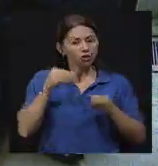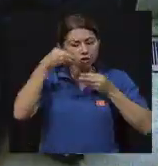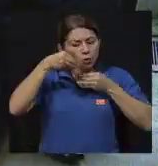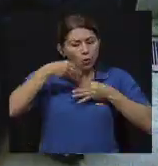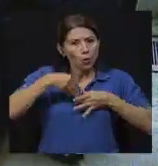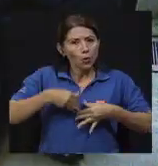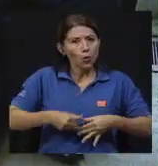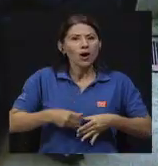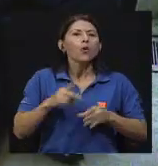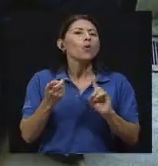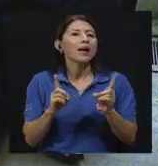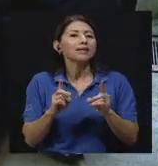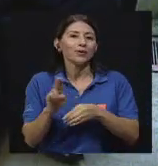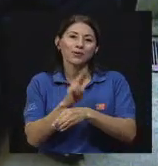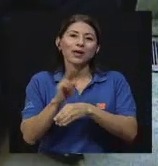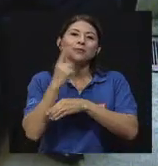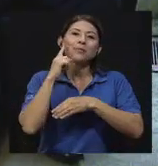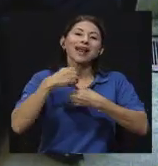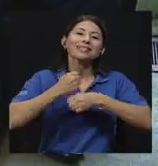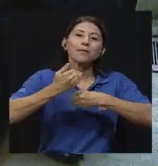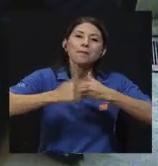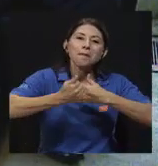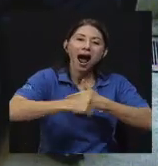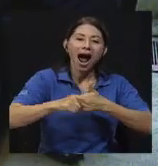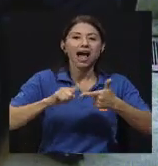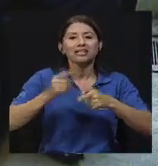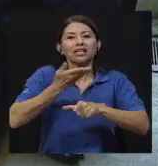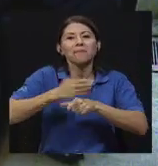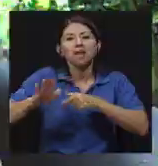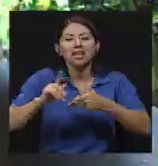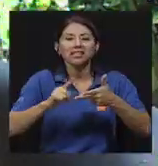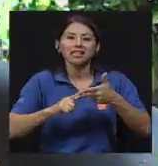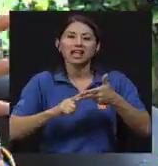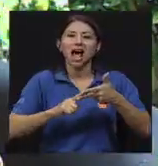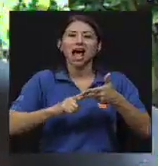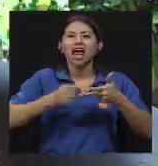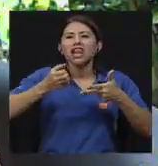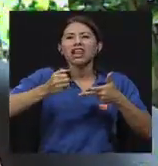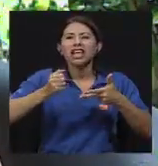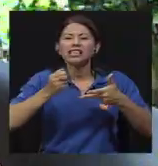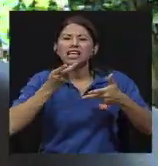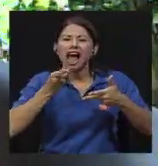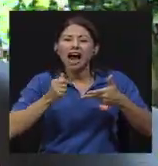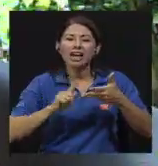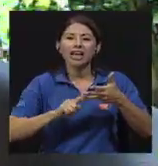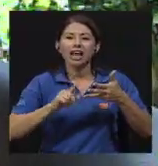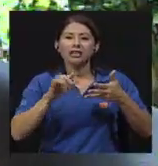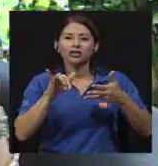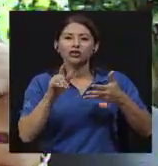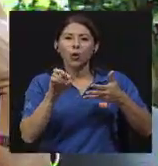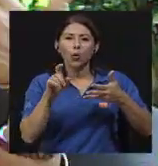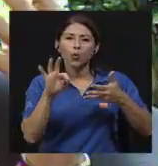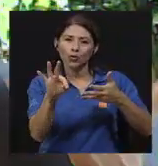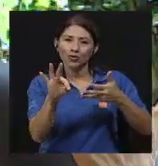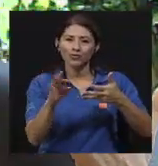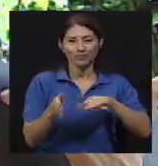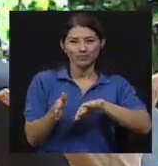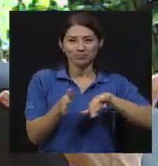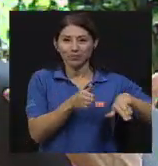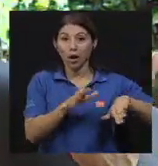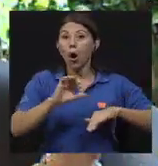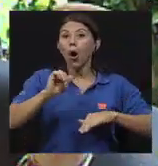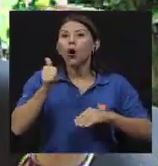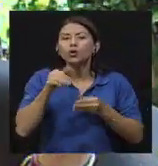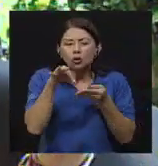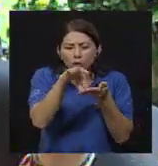usamos para hacer pan, para hacer cerveza, para hacer yogur, para hacer leche agria. Y otros que son los microorganismos que nos van a deteriorar los